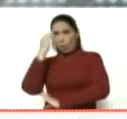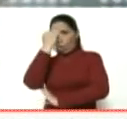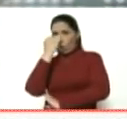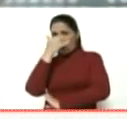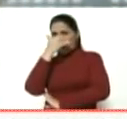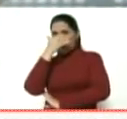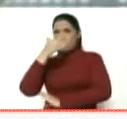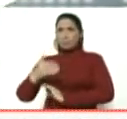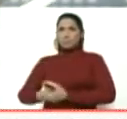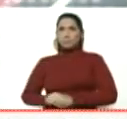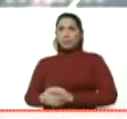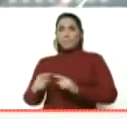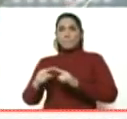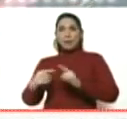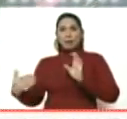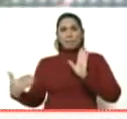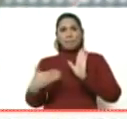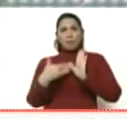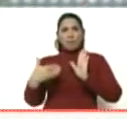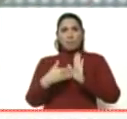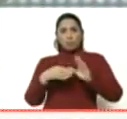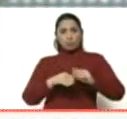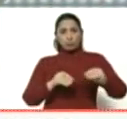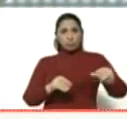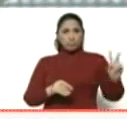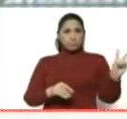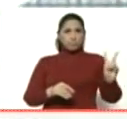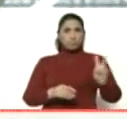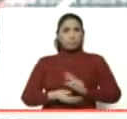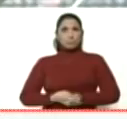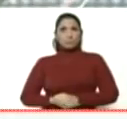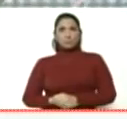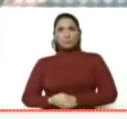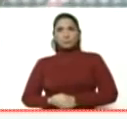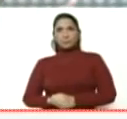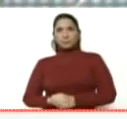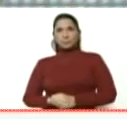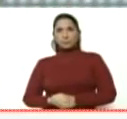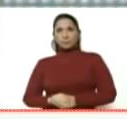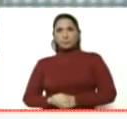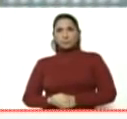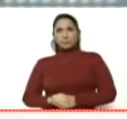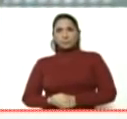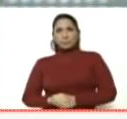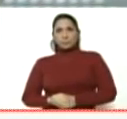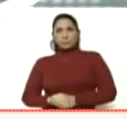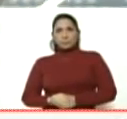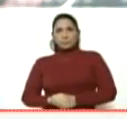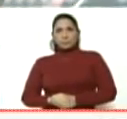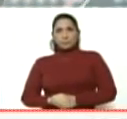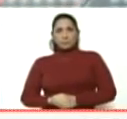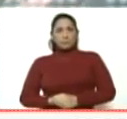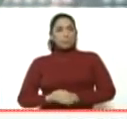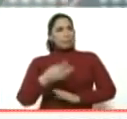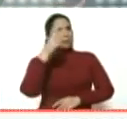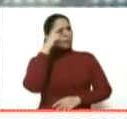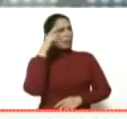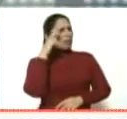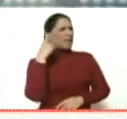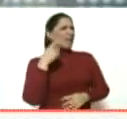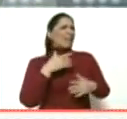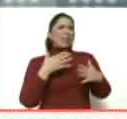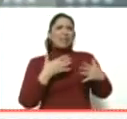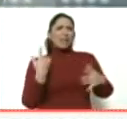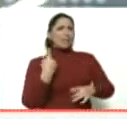y paramilitares para atacar el territorio y las autoridades de la República Bolivariana de Venezuela. Canciller, ¿qué tiene que hacer el